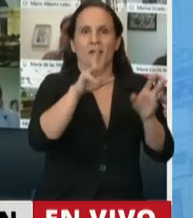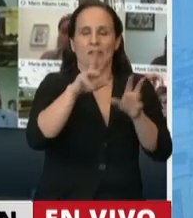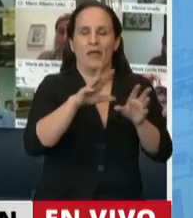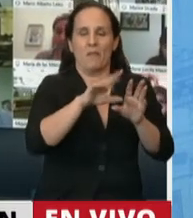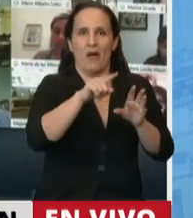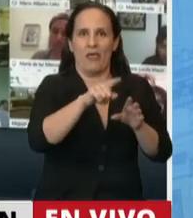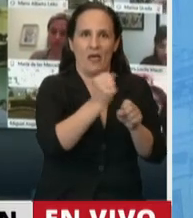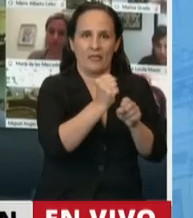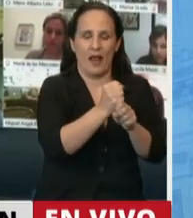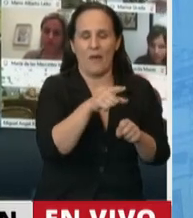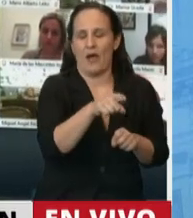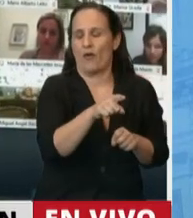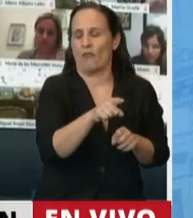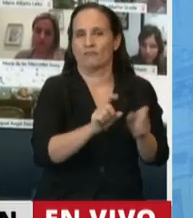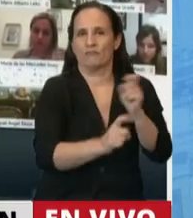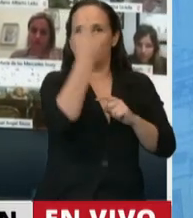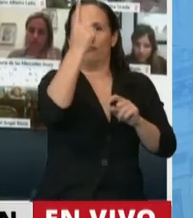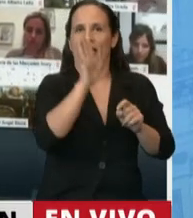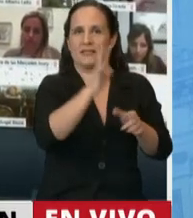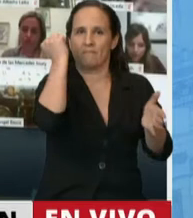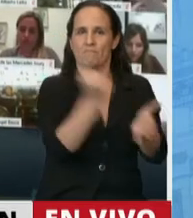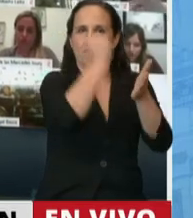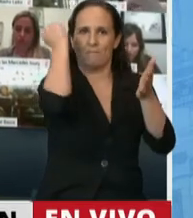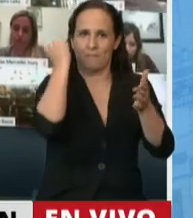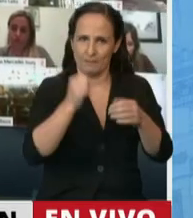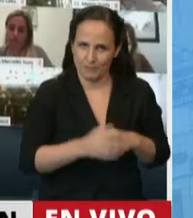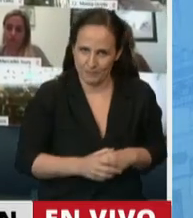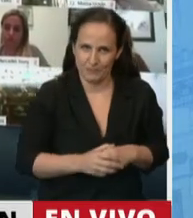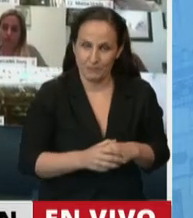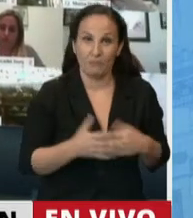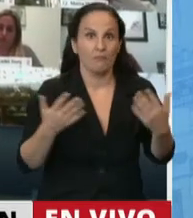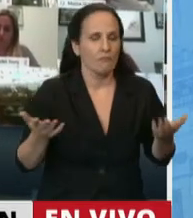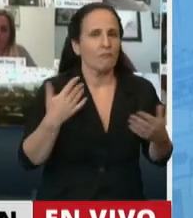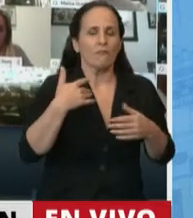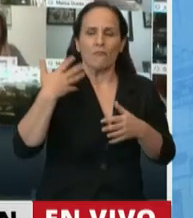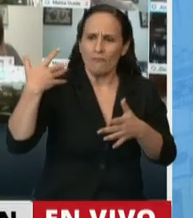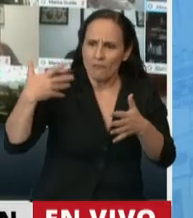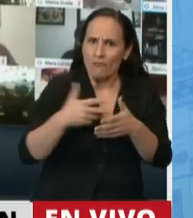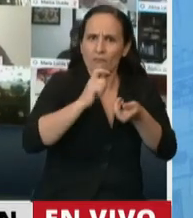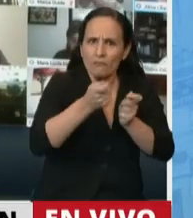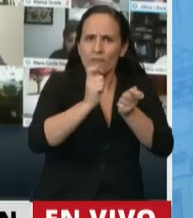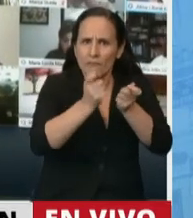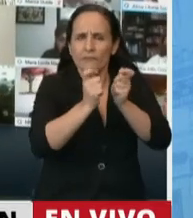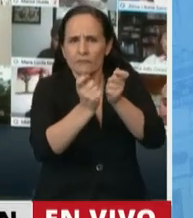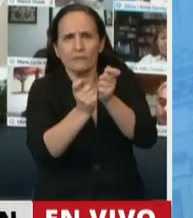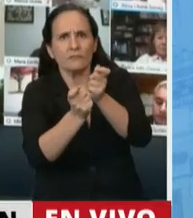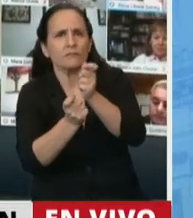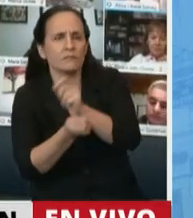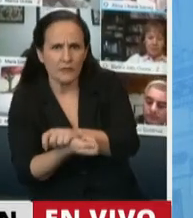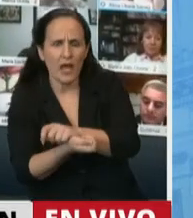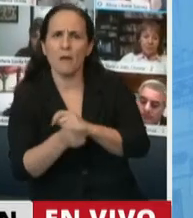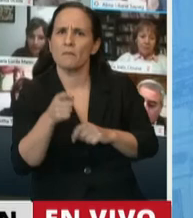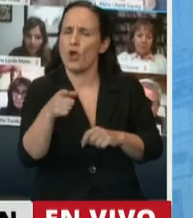trabajo. Para poder adaptarnos a los cambios que estamos viviendo debemos ser capaces de poder innovar,